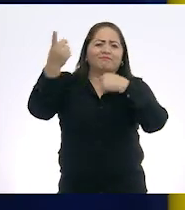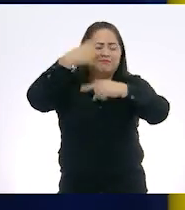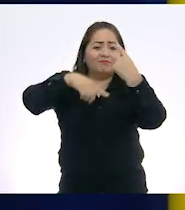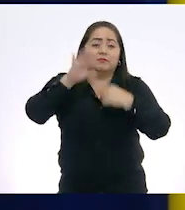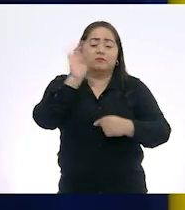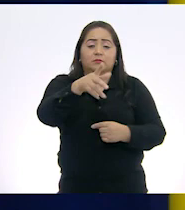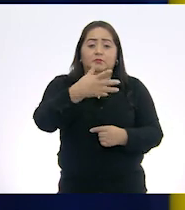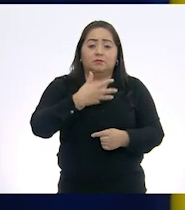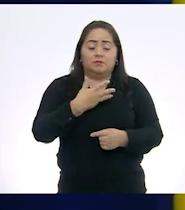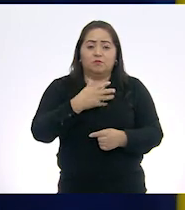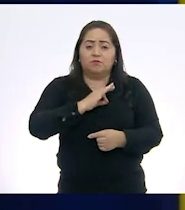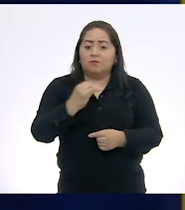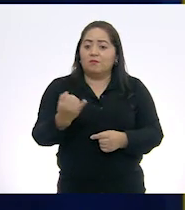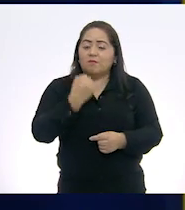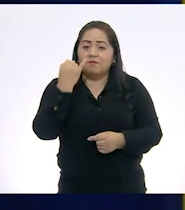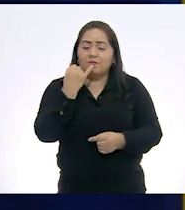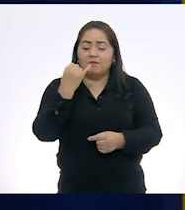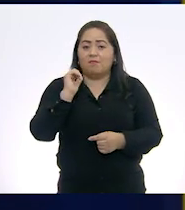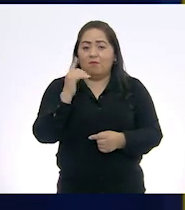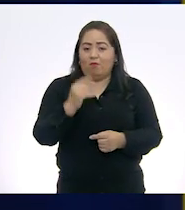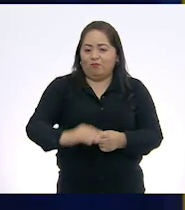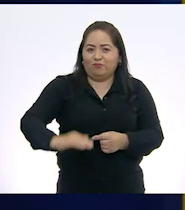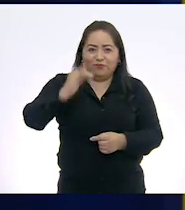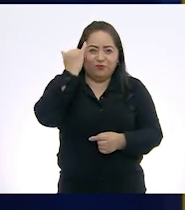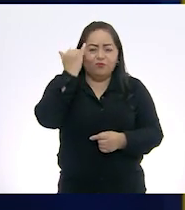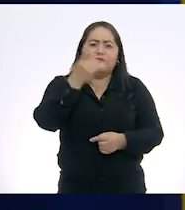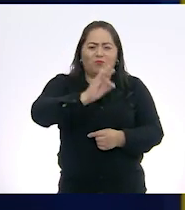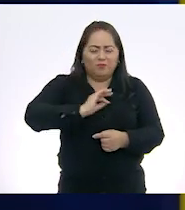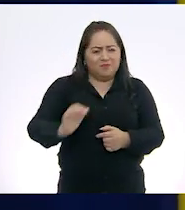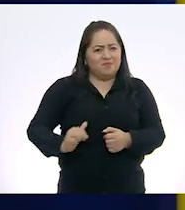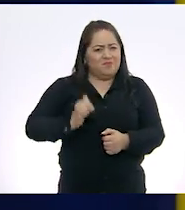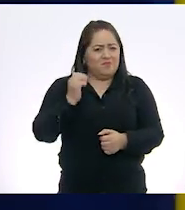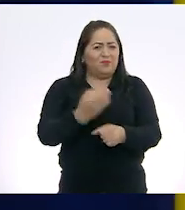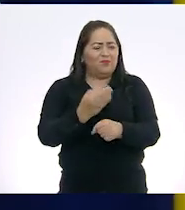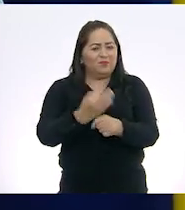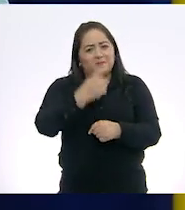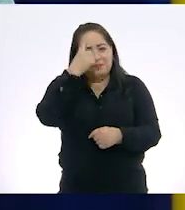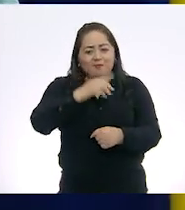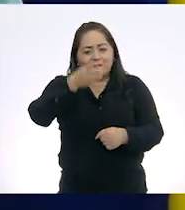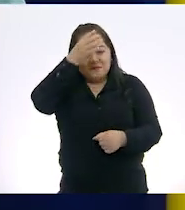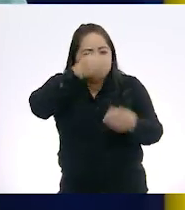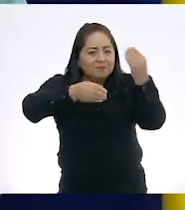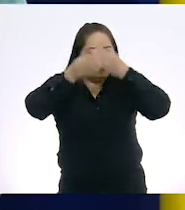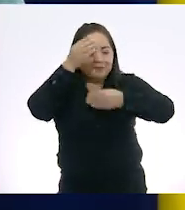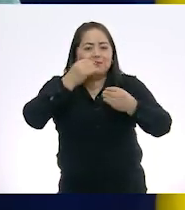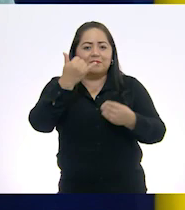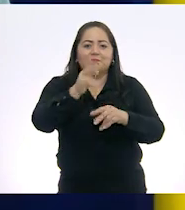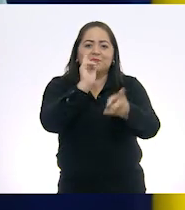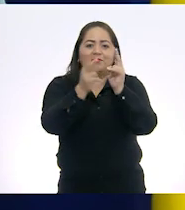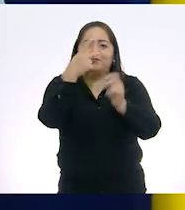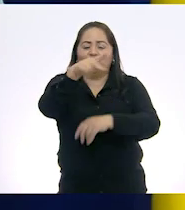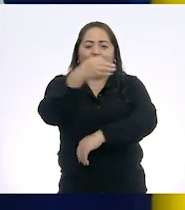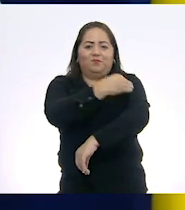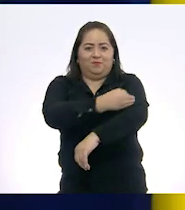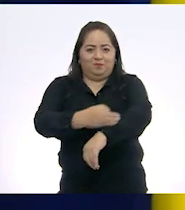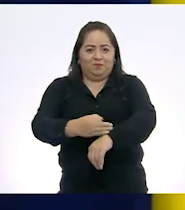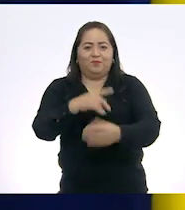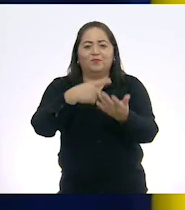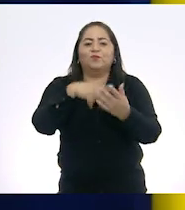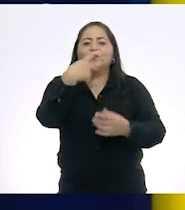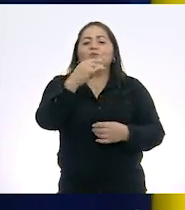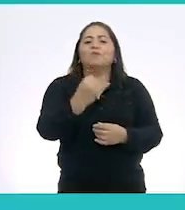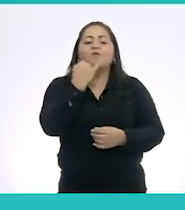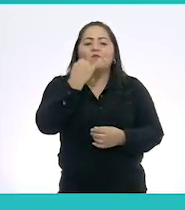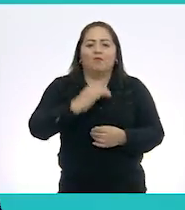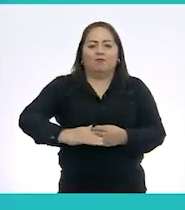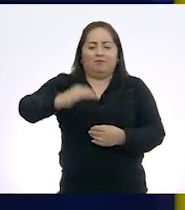Si tienes la fortuna de hablar una lengua materna indígena, aprovecha también este momento para practicarla y platica con tu familia en tu lengua